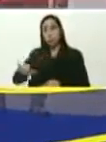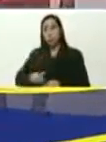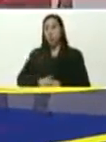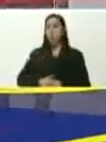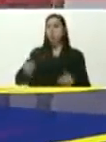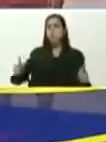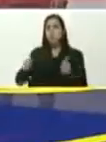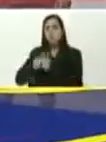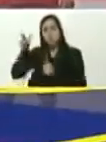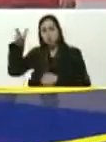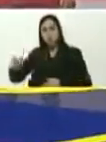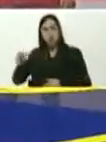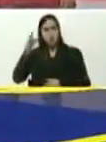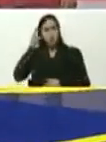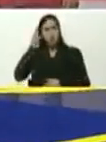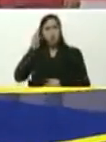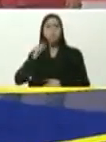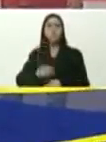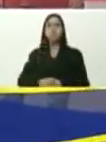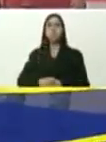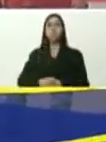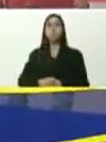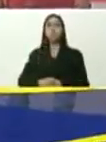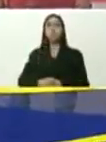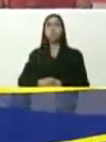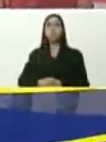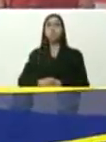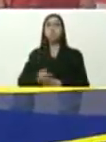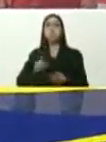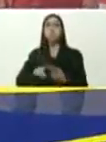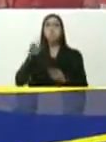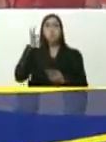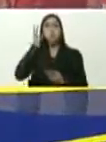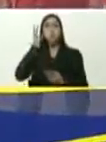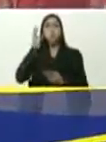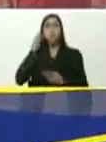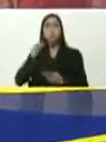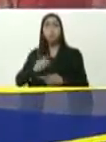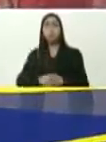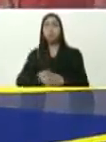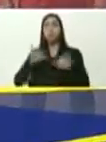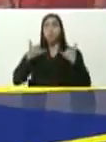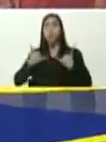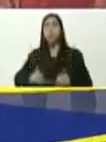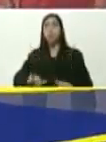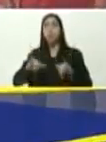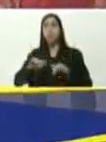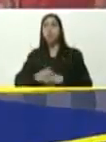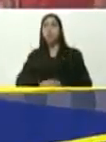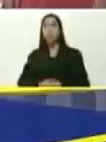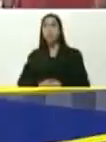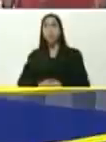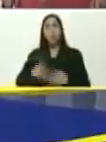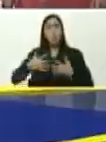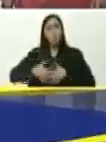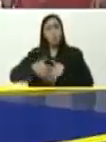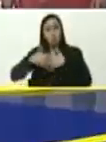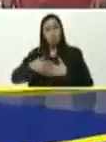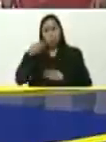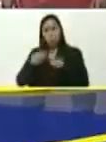Caril, a mi izquierda está Omaibis, que son dos hijas de Apacuana, estamos acá, en la planta de llenado,